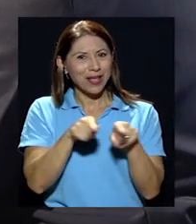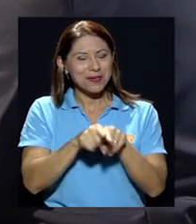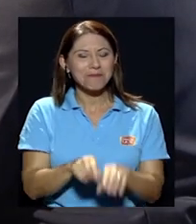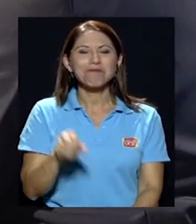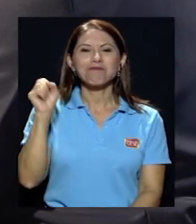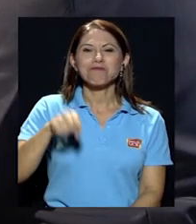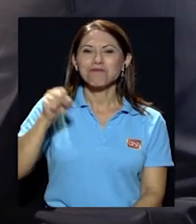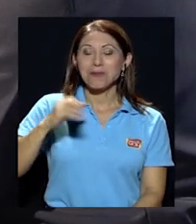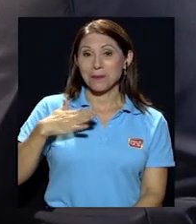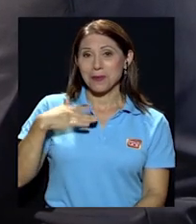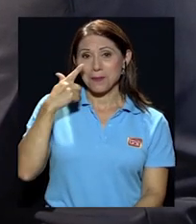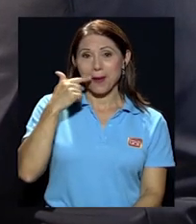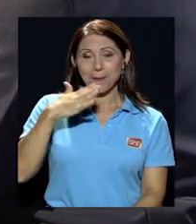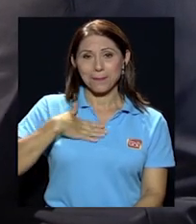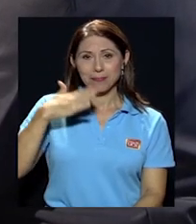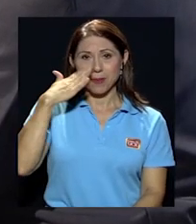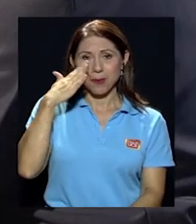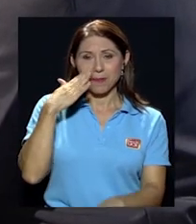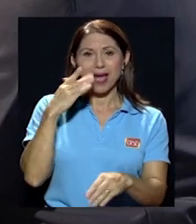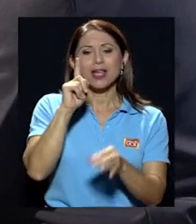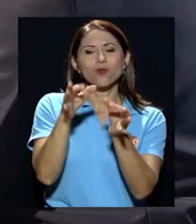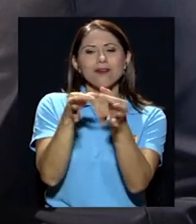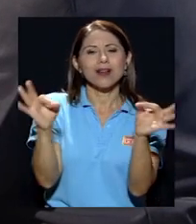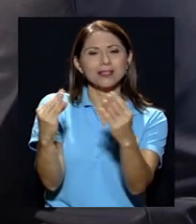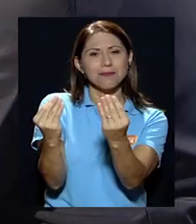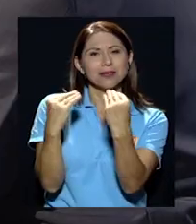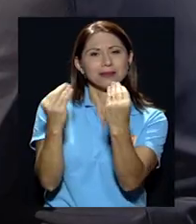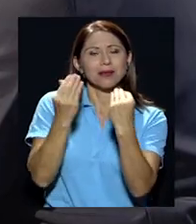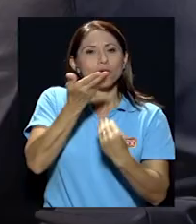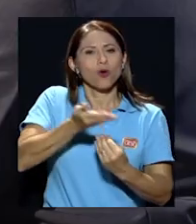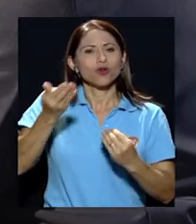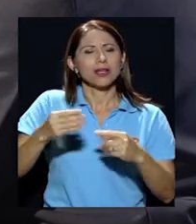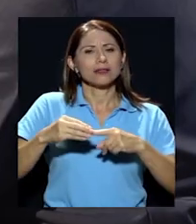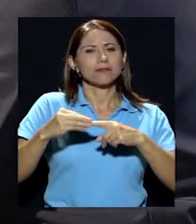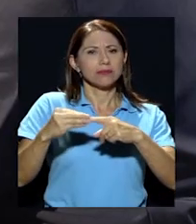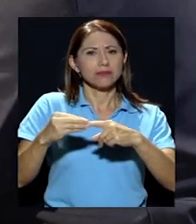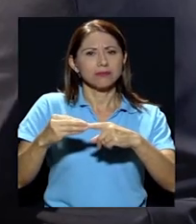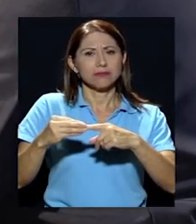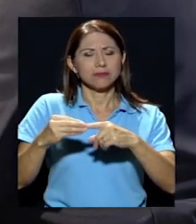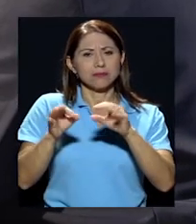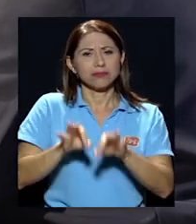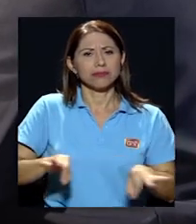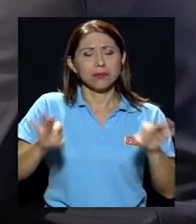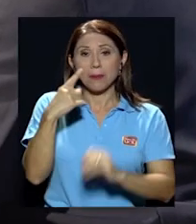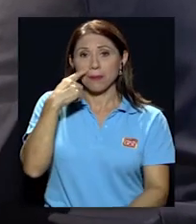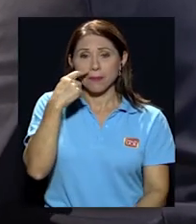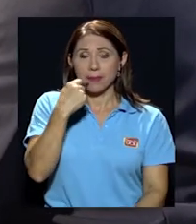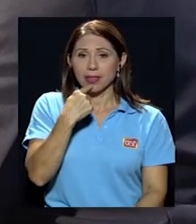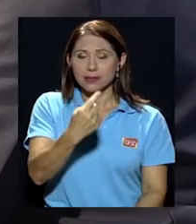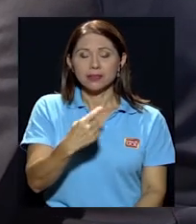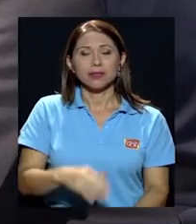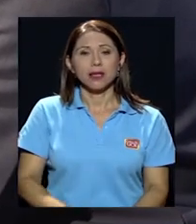padre y mi madre me enseñaron en una frase cosas fundamentales. Papá decía que